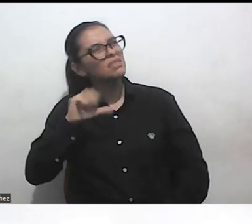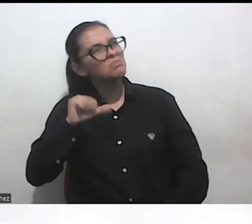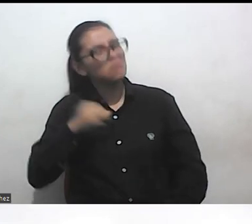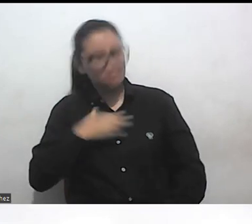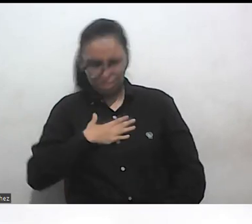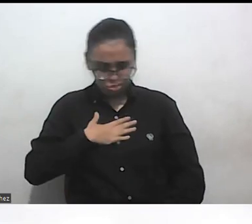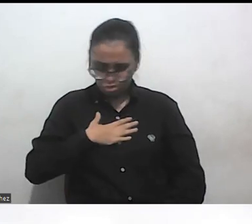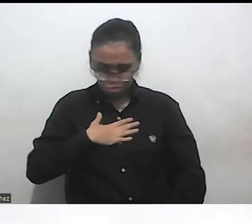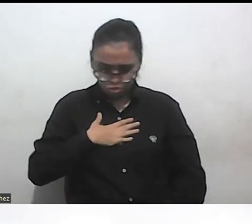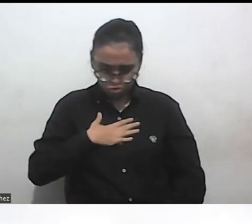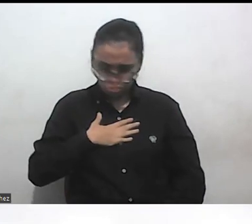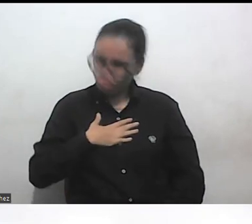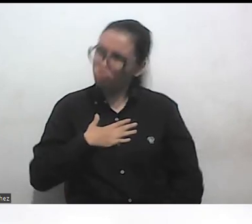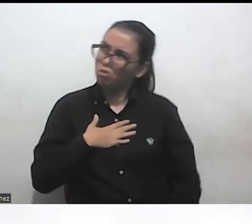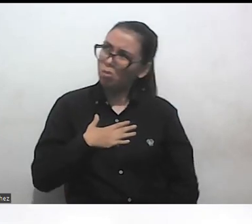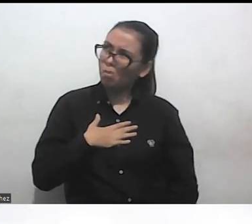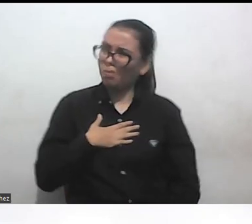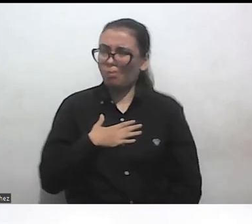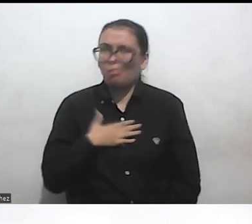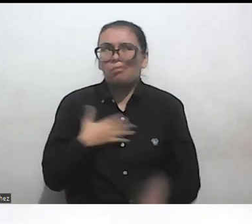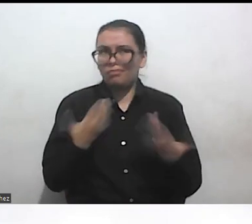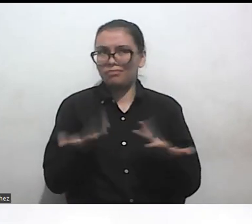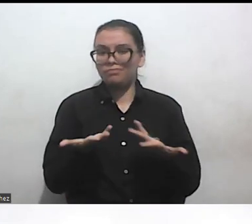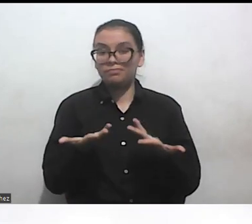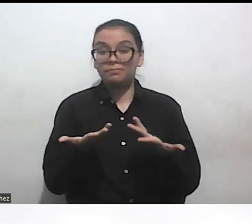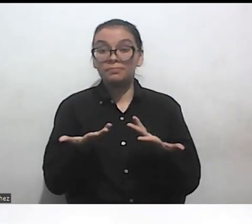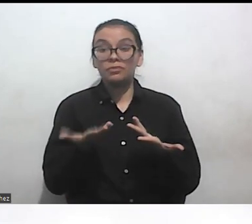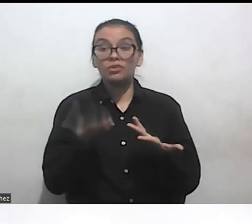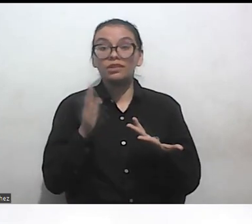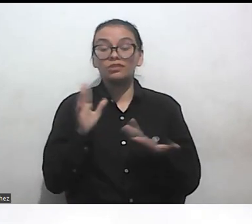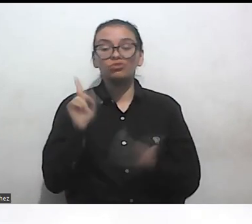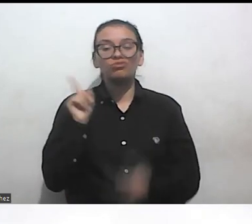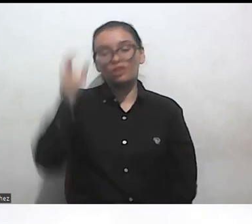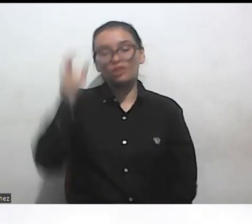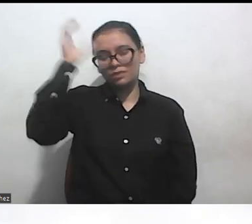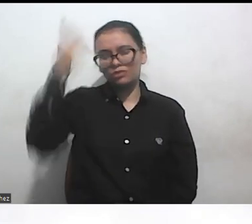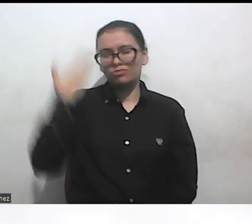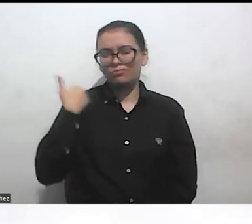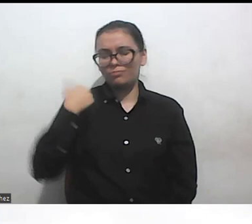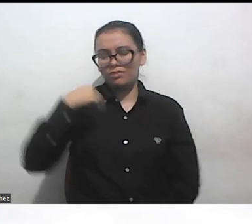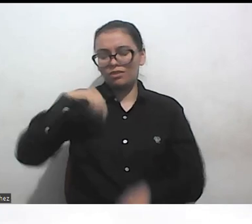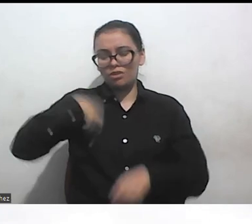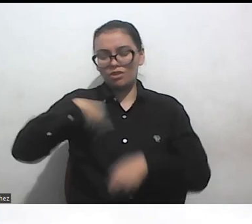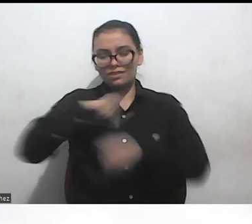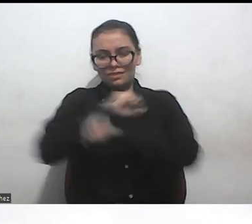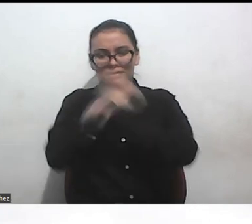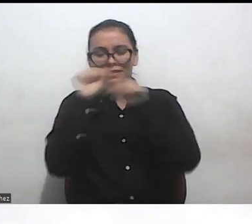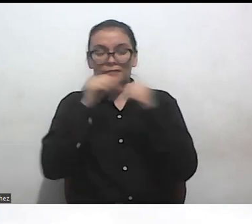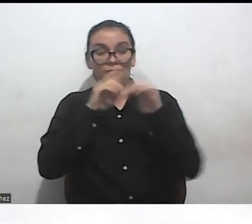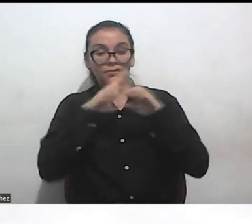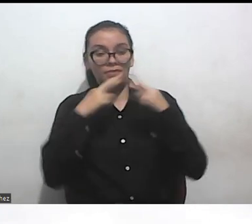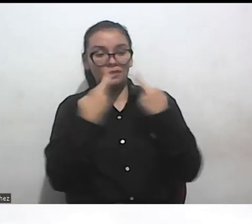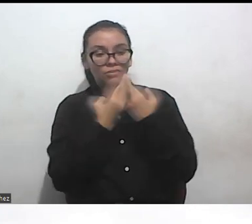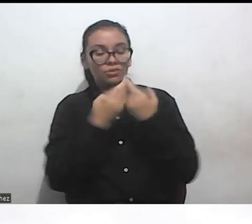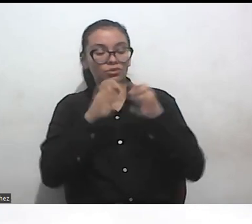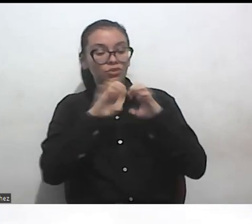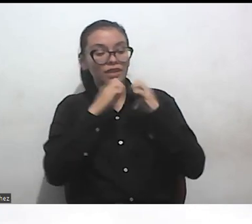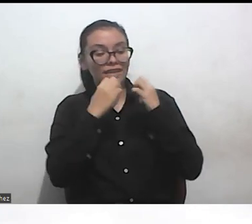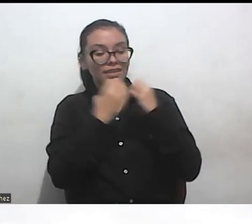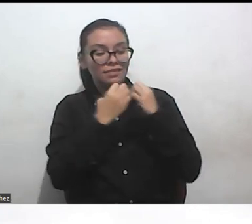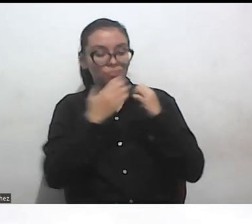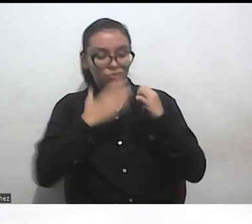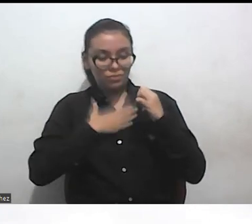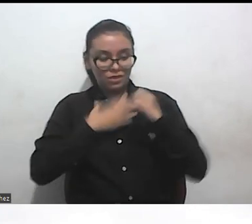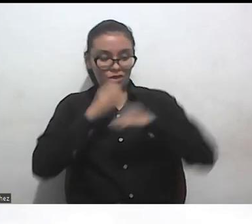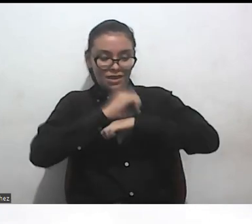Y creo que esto es justamente esta mañana tuve una reunión con el equipo de mi organización que es